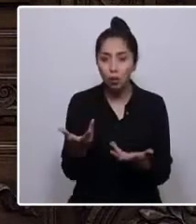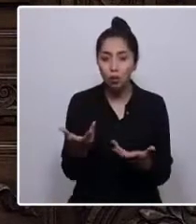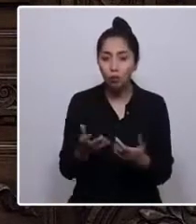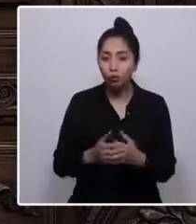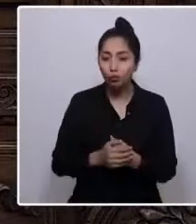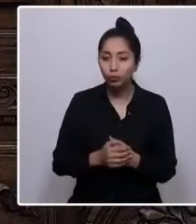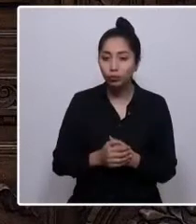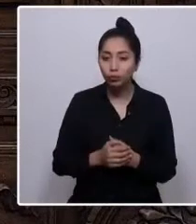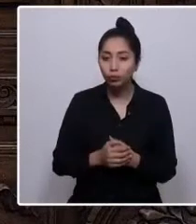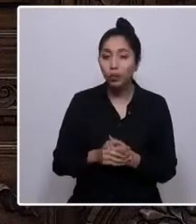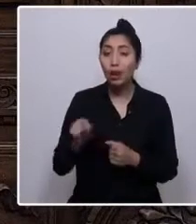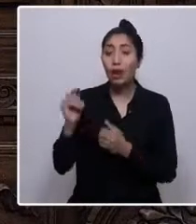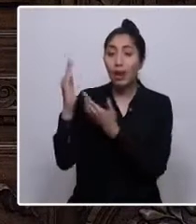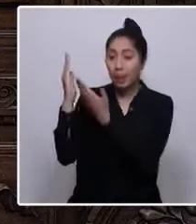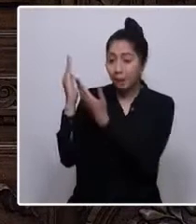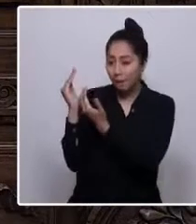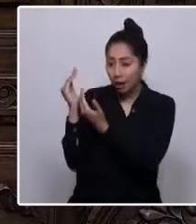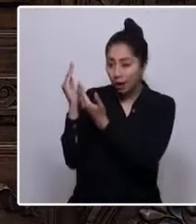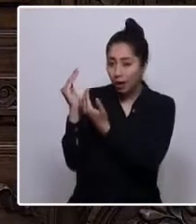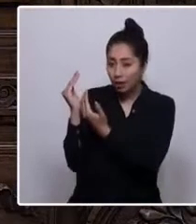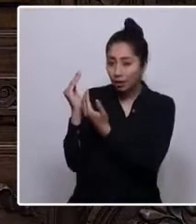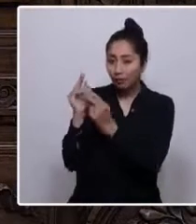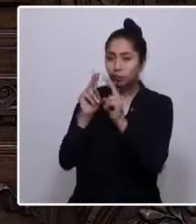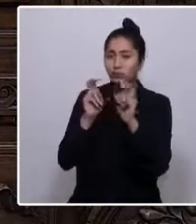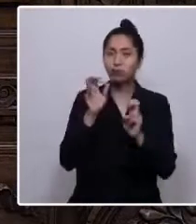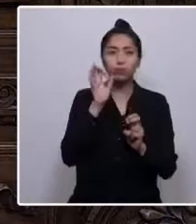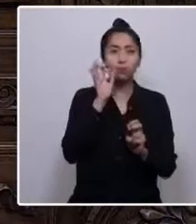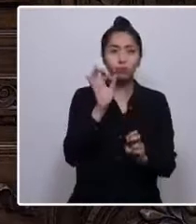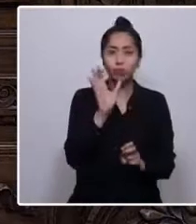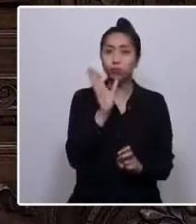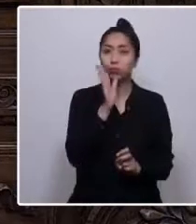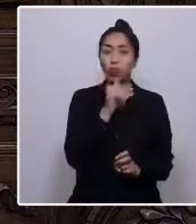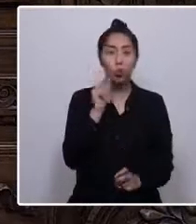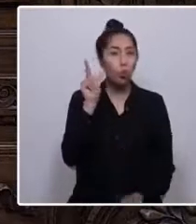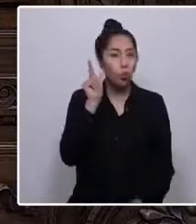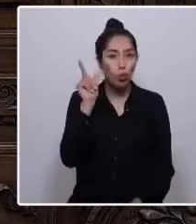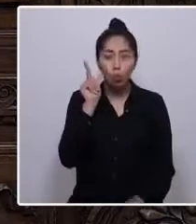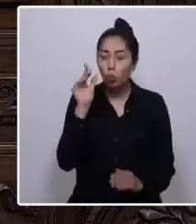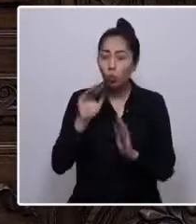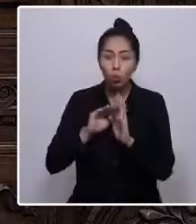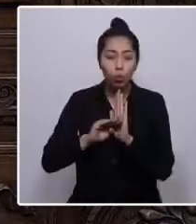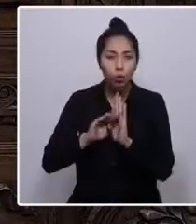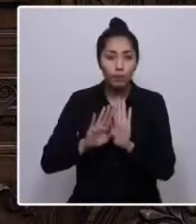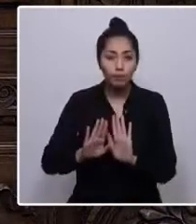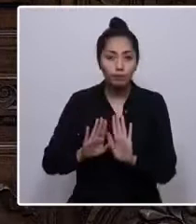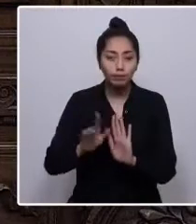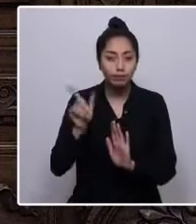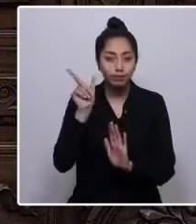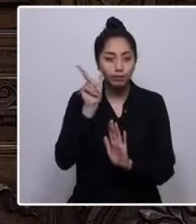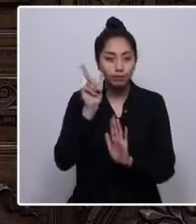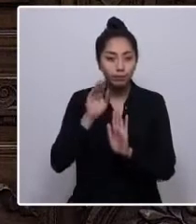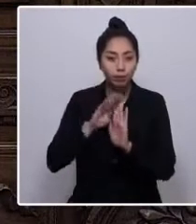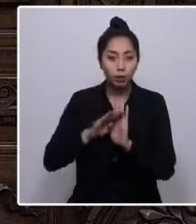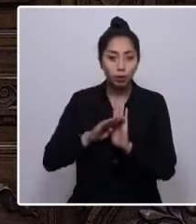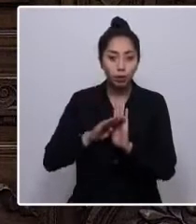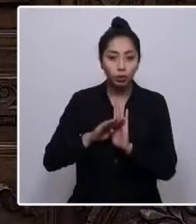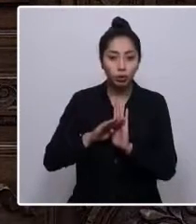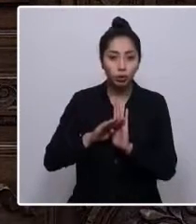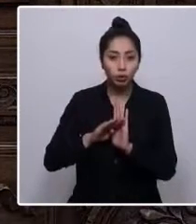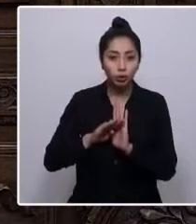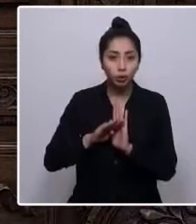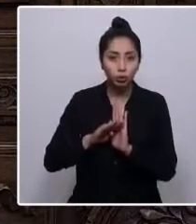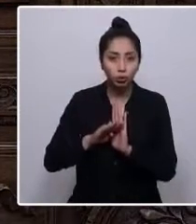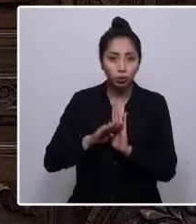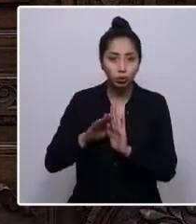Desesperanza que no tiene correlato con la riqueza y situación económica del país, que permite a algunos pocos privilegiados acumular riqueza